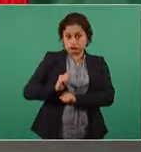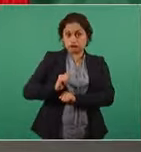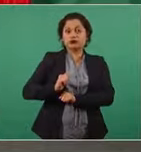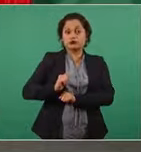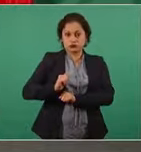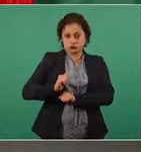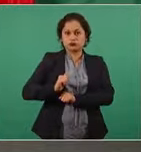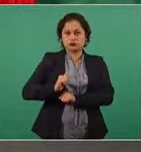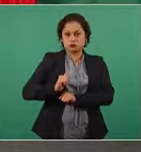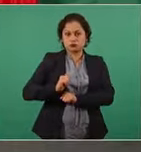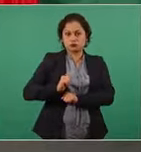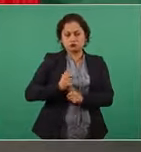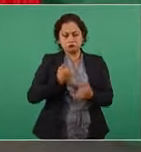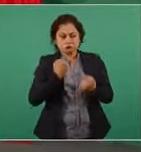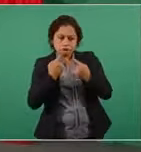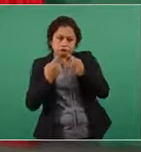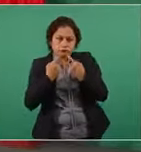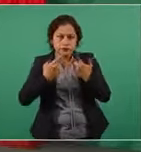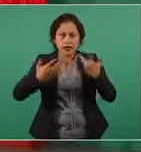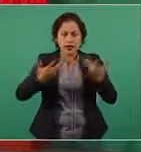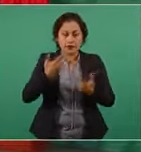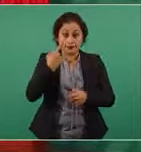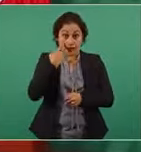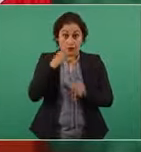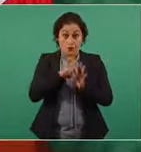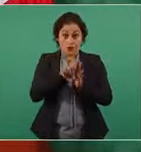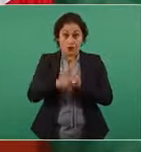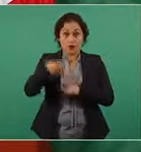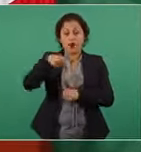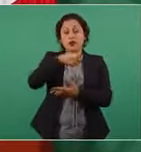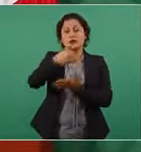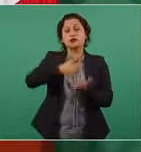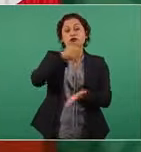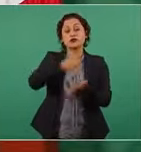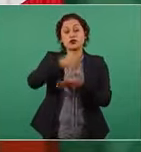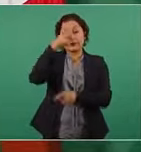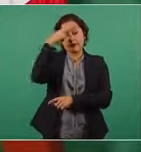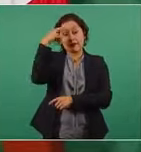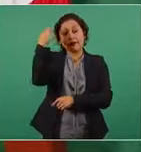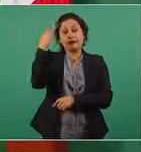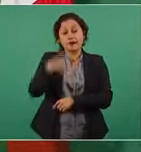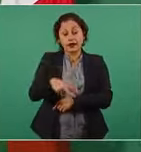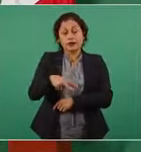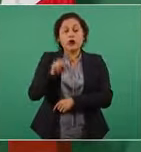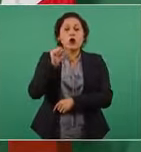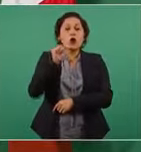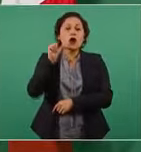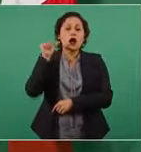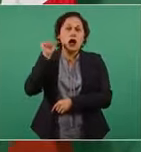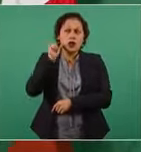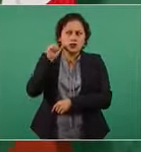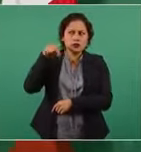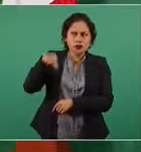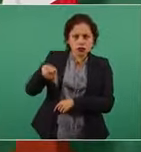aquí en la Ciudad de México, ayer se informaba que